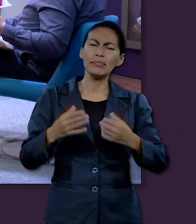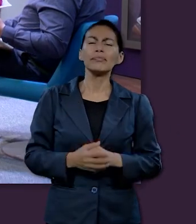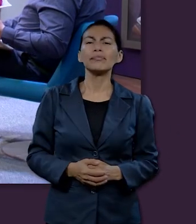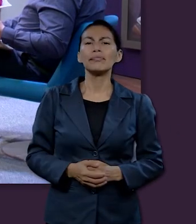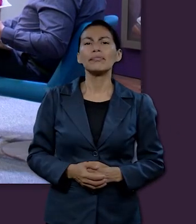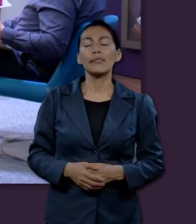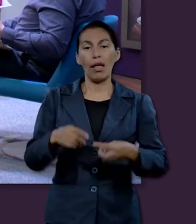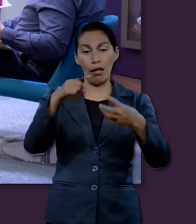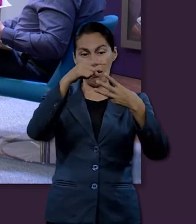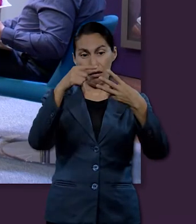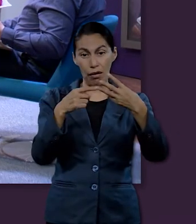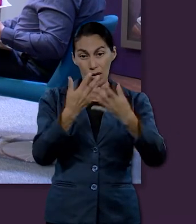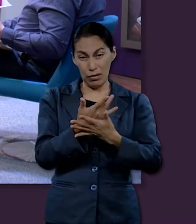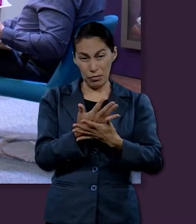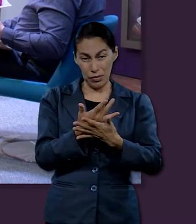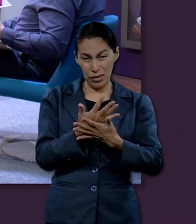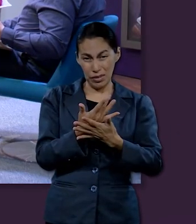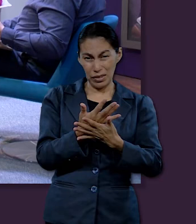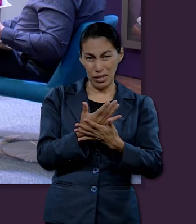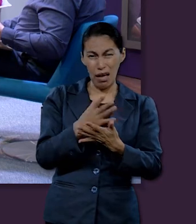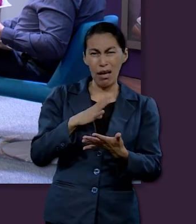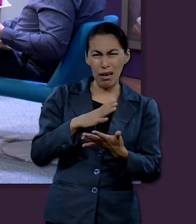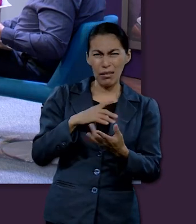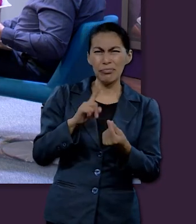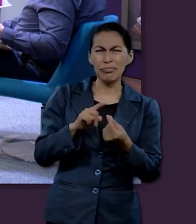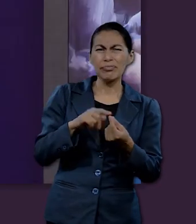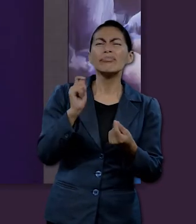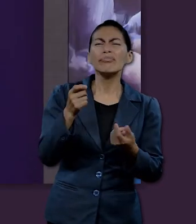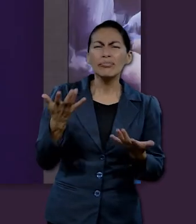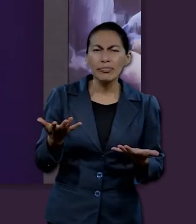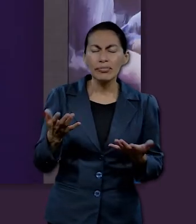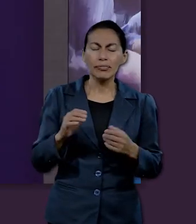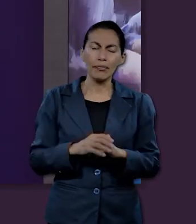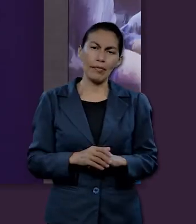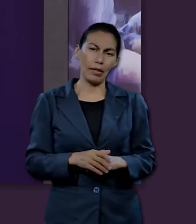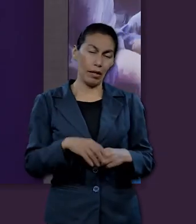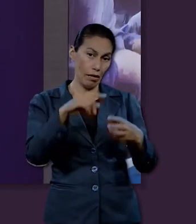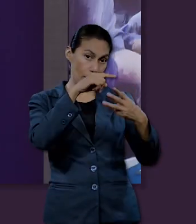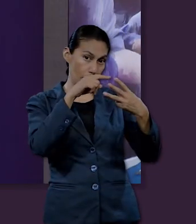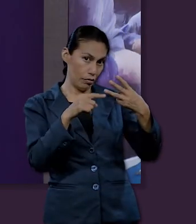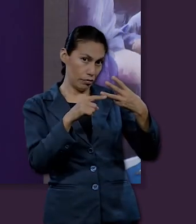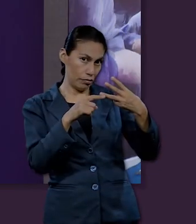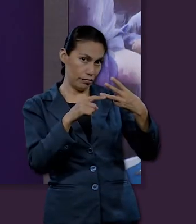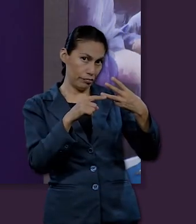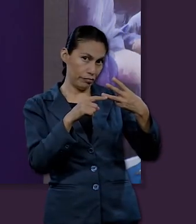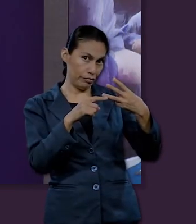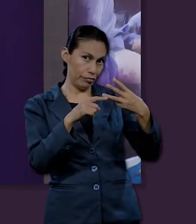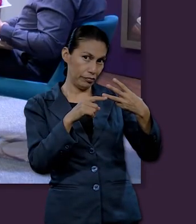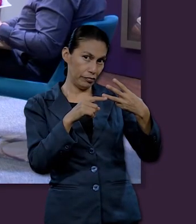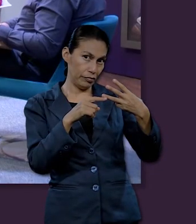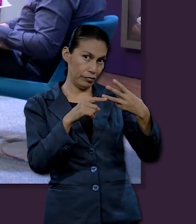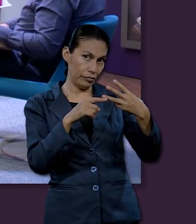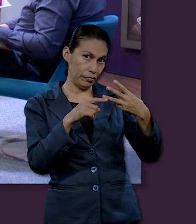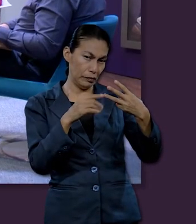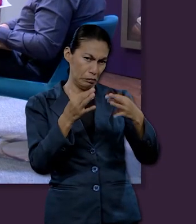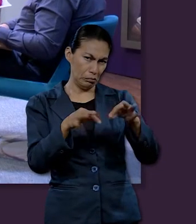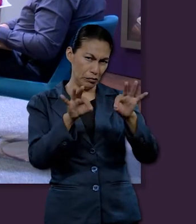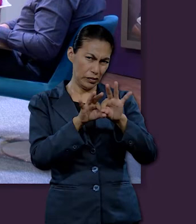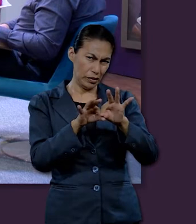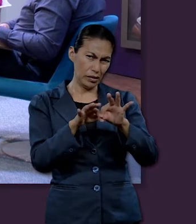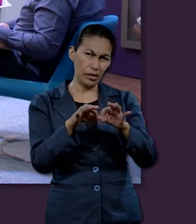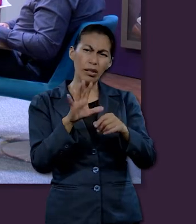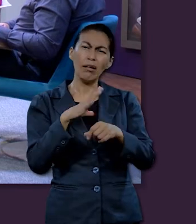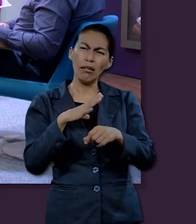¿Dónde encontramos la esperanza? Hay tres fuentes importantes que podemos encontrar.